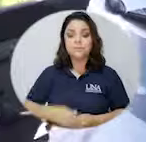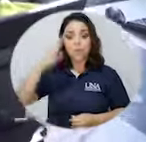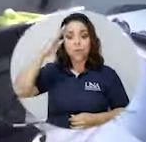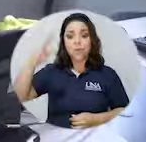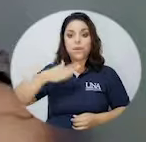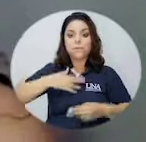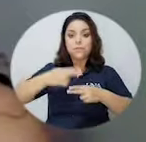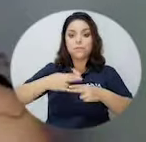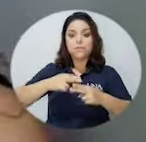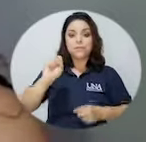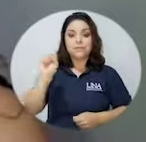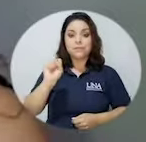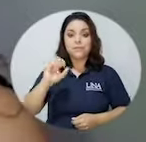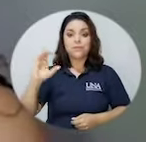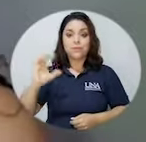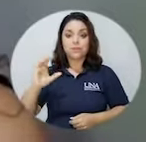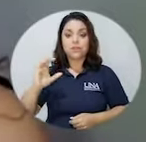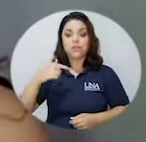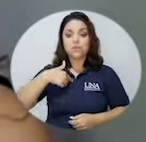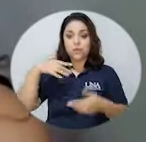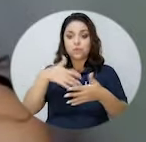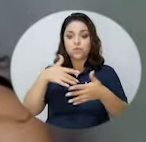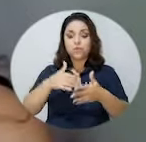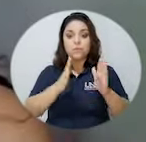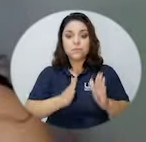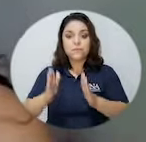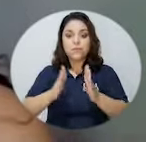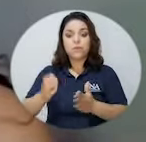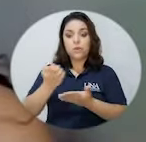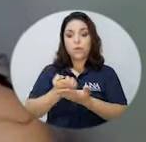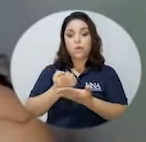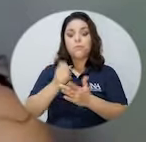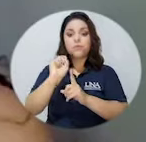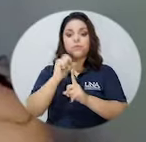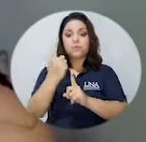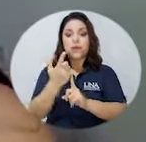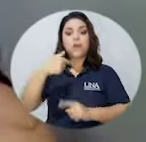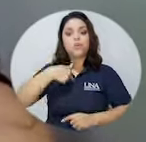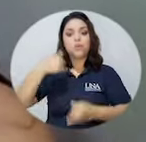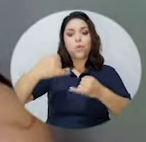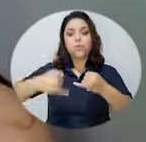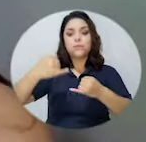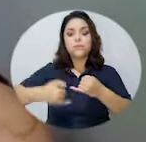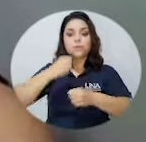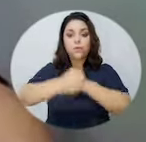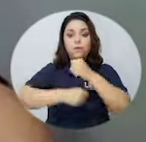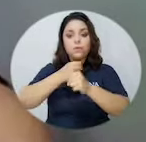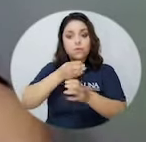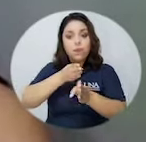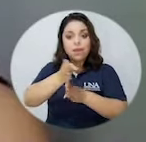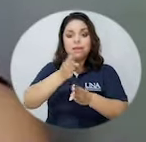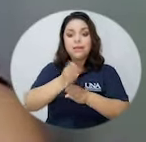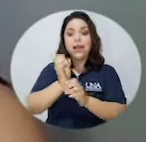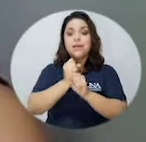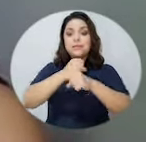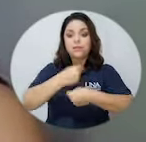Hola, mi nombre es Stephanie Corrales, estudio Planificación Económica y Social, me encuentro en mi último año de carrera realizando